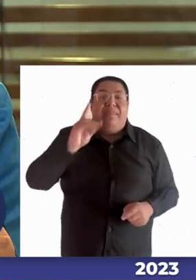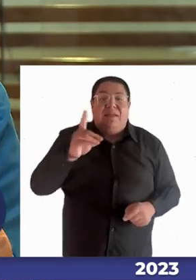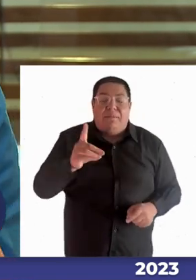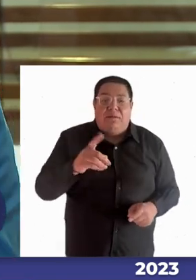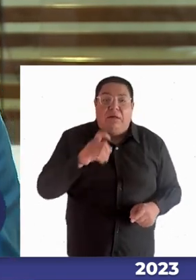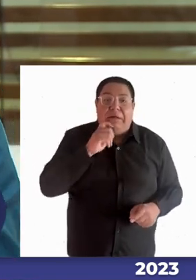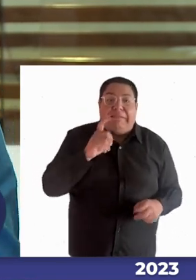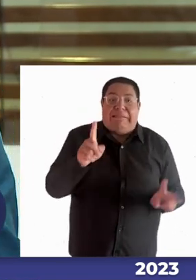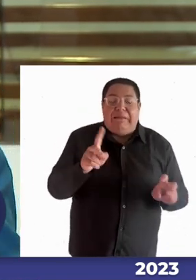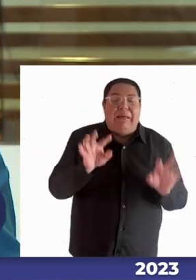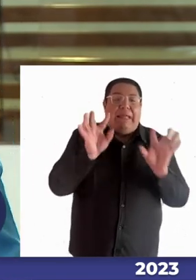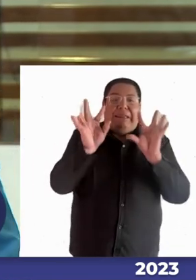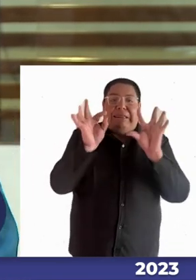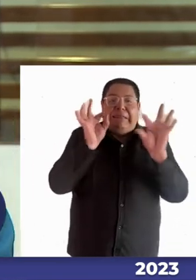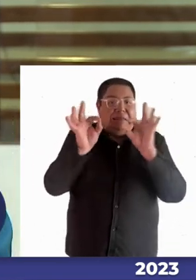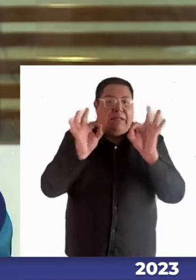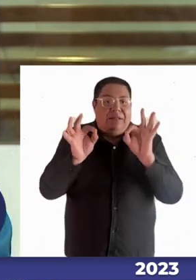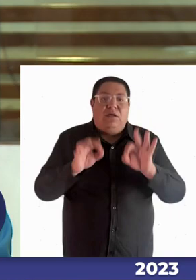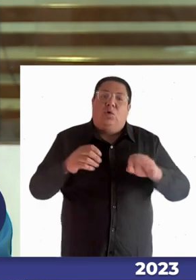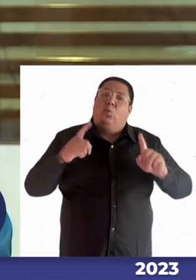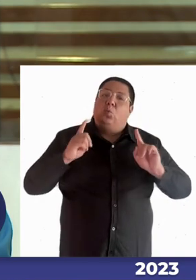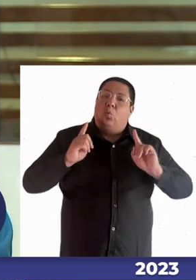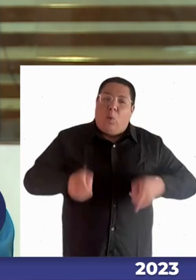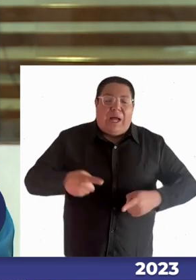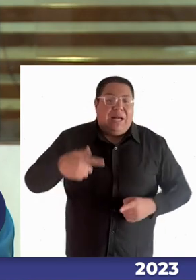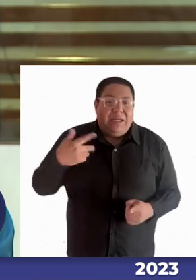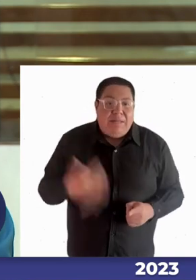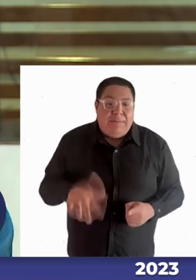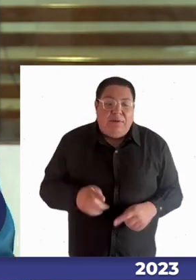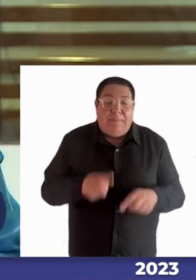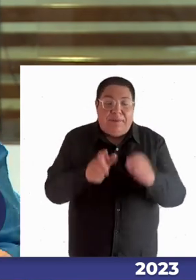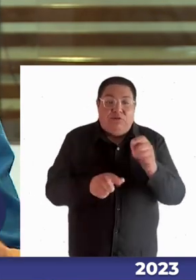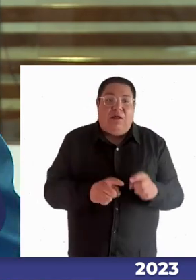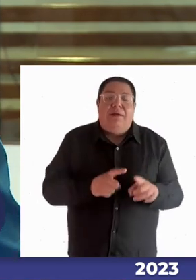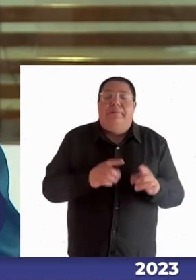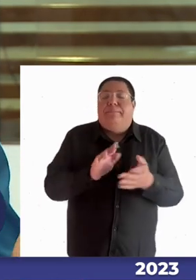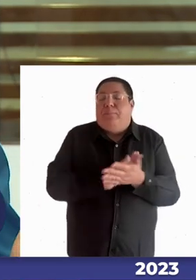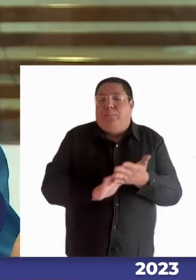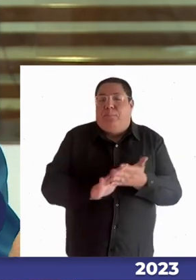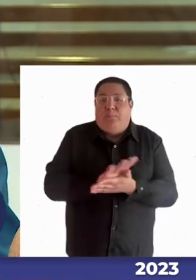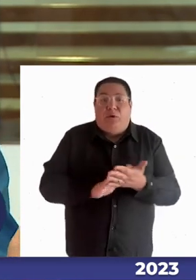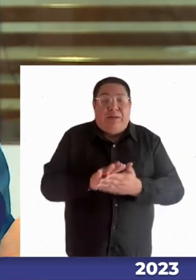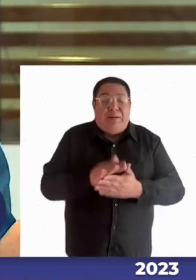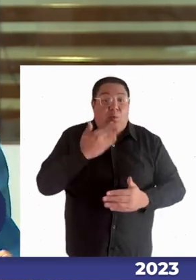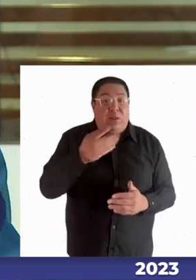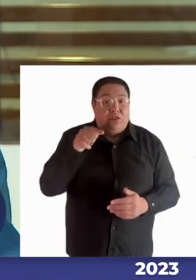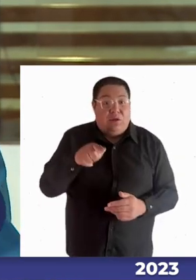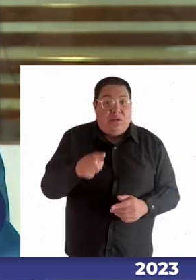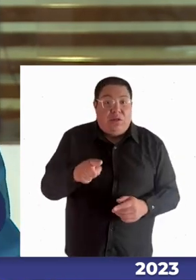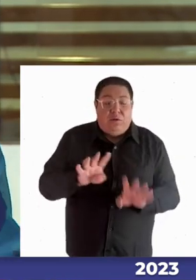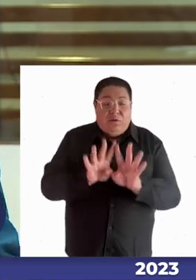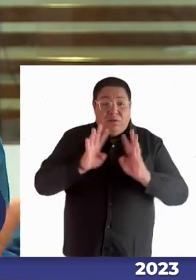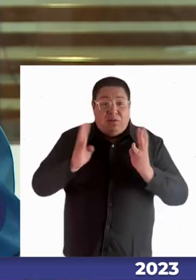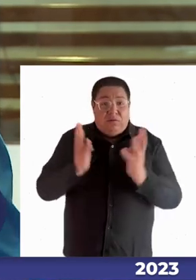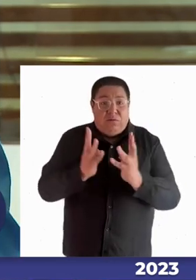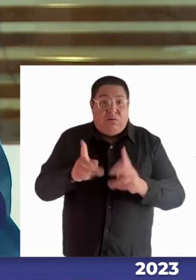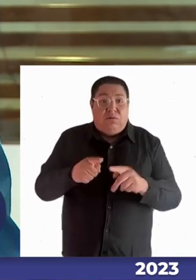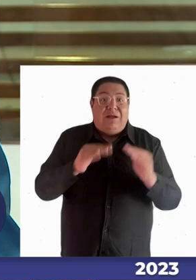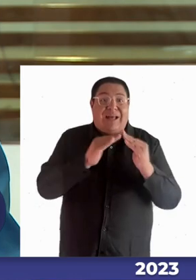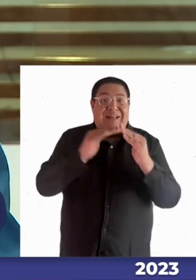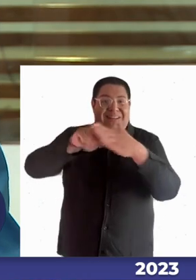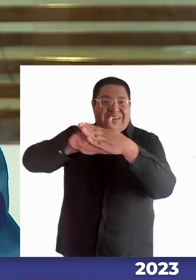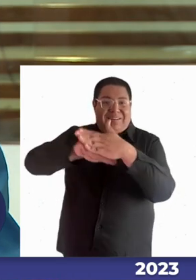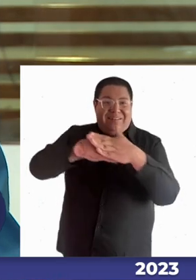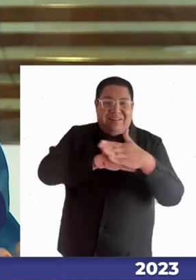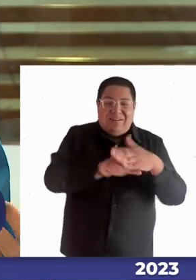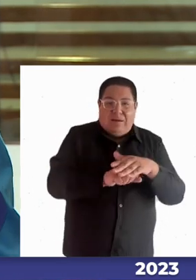detalles pero que fueron muy relevantes para algunas personas por ejemplo en el momento que estábamos todos recluidos en la casa nadie podía salir